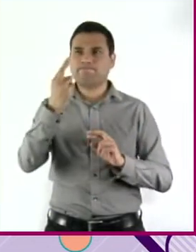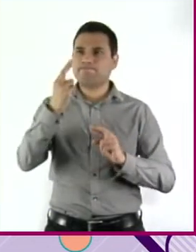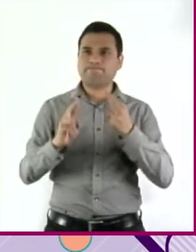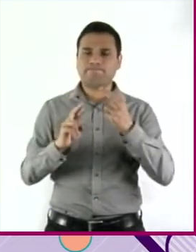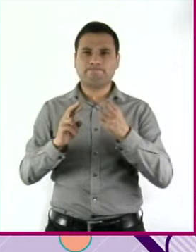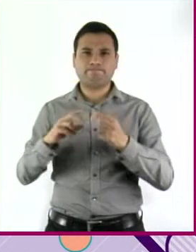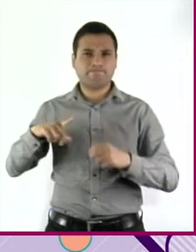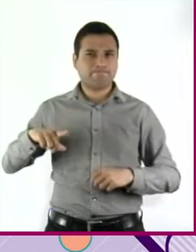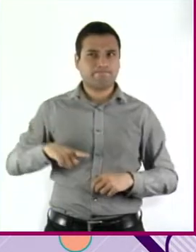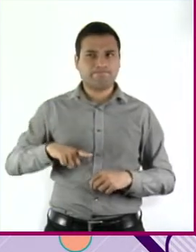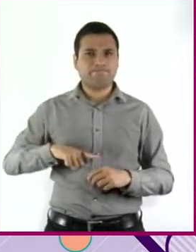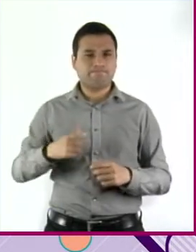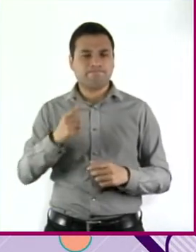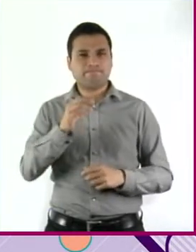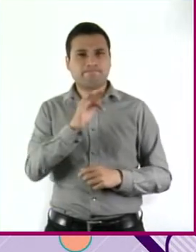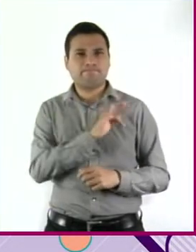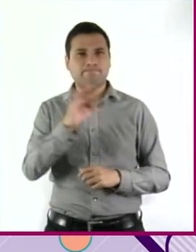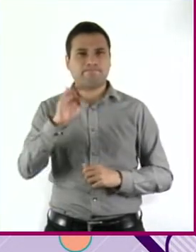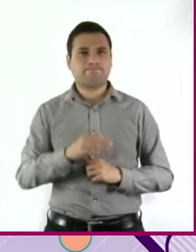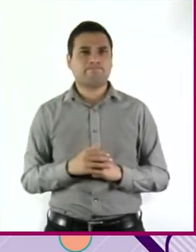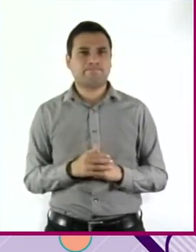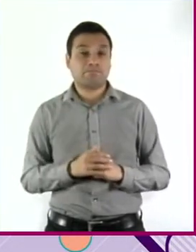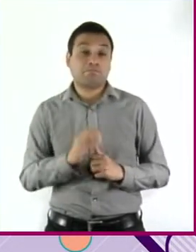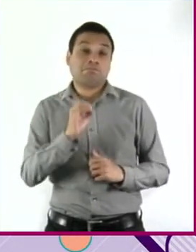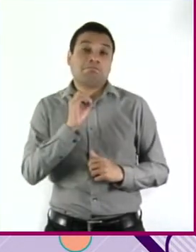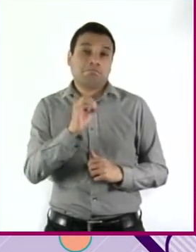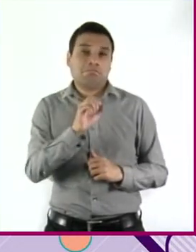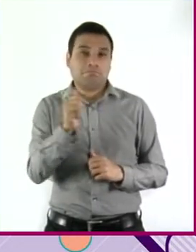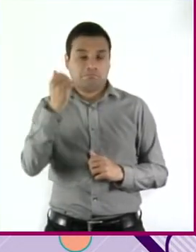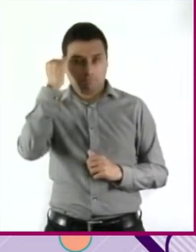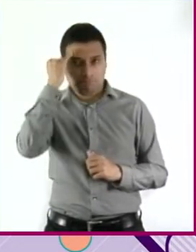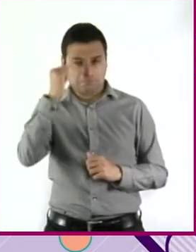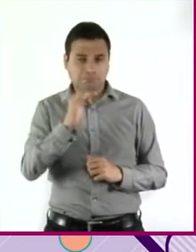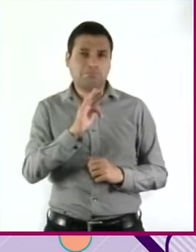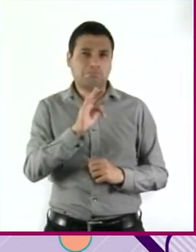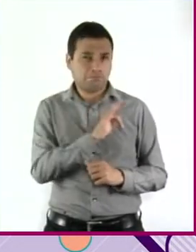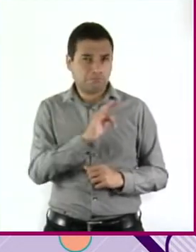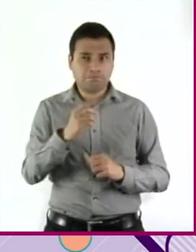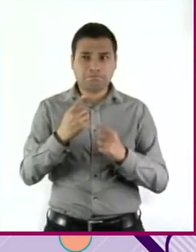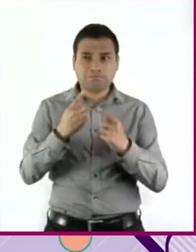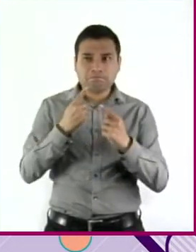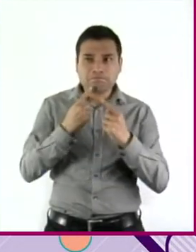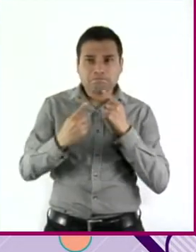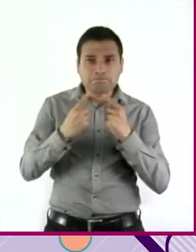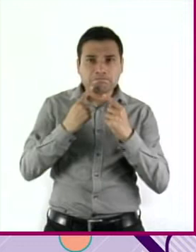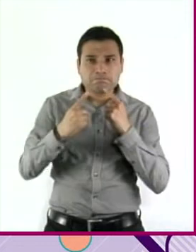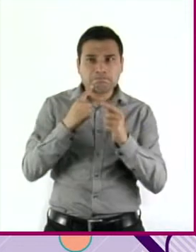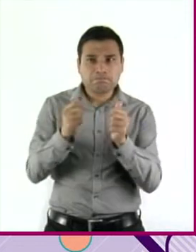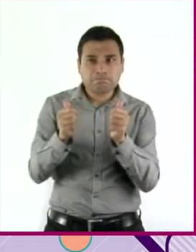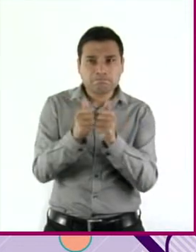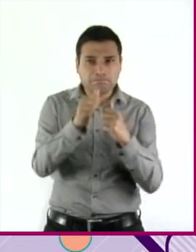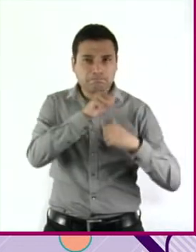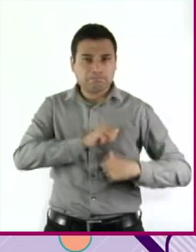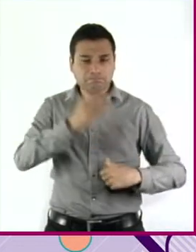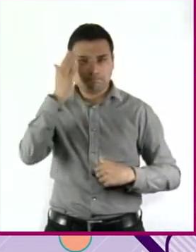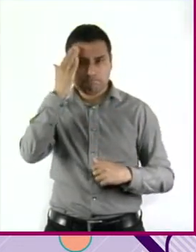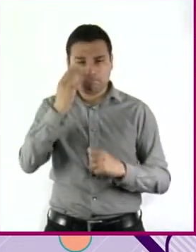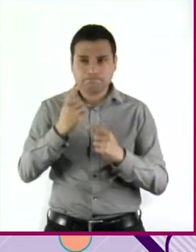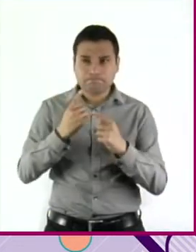Una tercera opción es la negociación. Siempre podemos negociar con la autoridad para hacer un cambio.